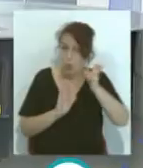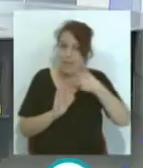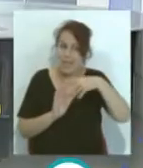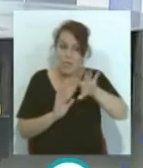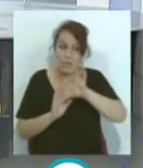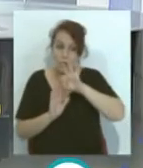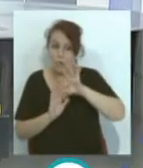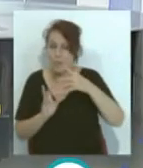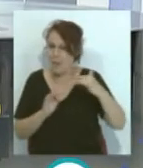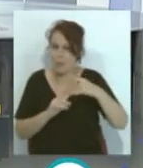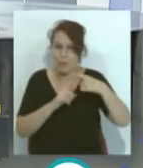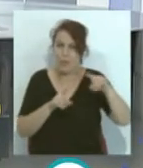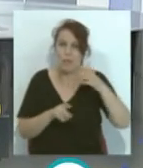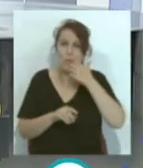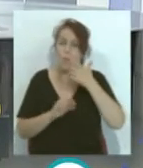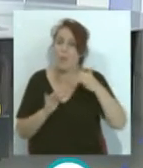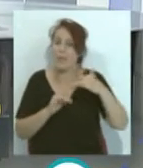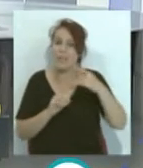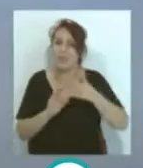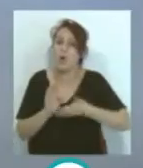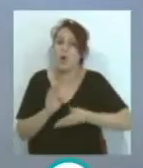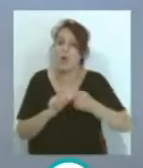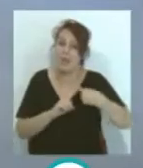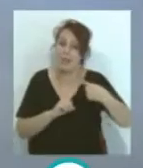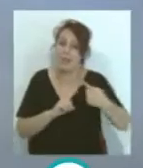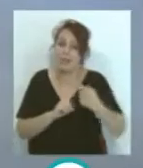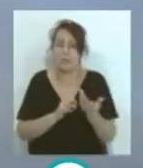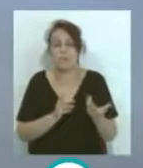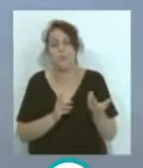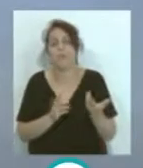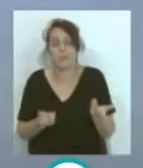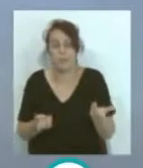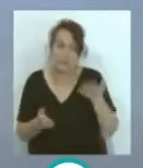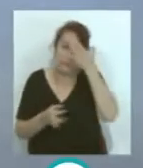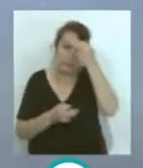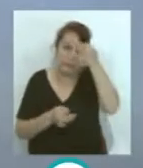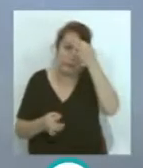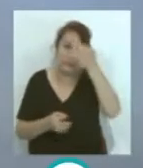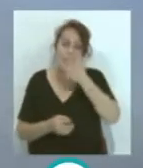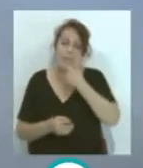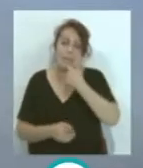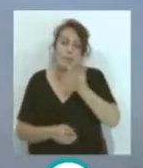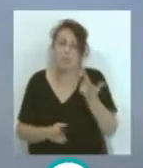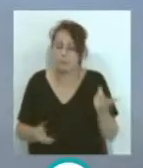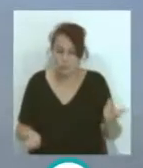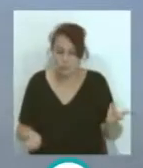decisiones... ...que se han tomado... ...de partidos... ...hablamos del partido de la ida... ...no... ...concretamente... ...vamos a sacar... ...si decimos...